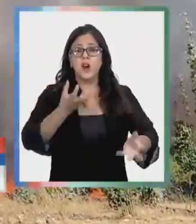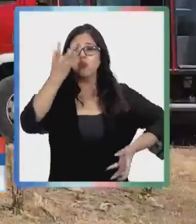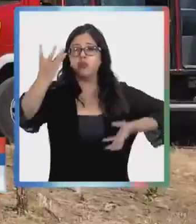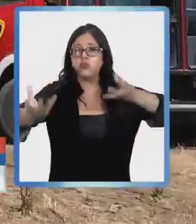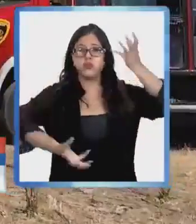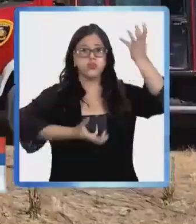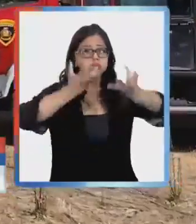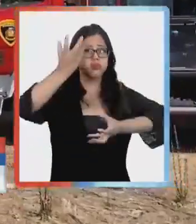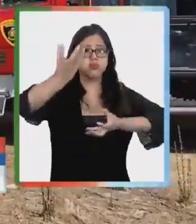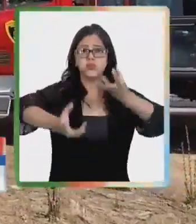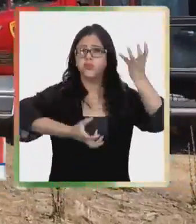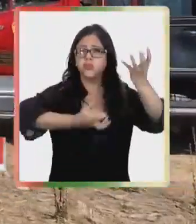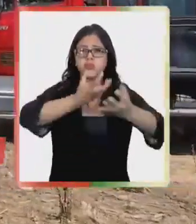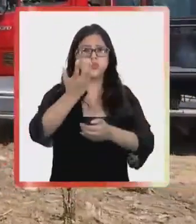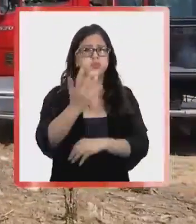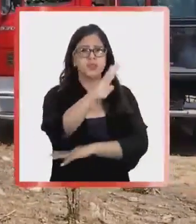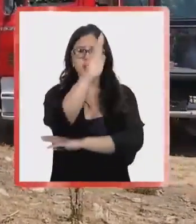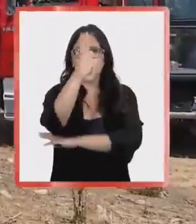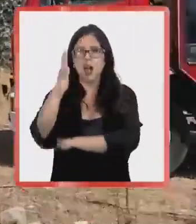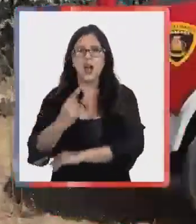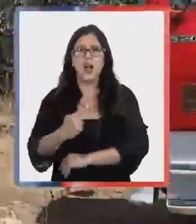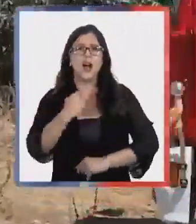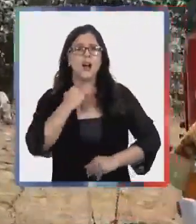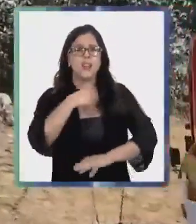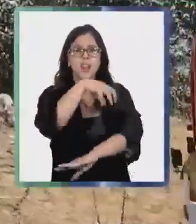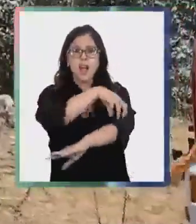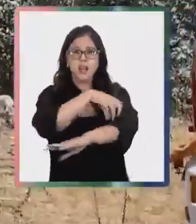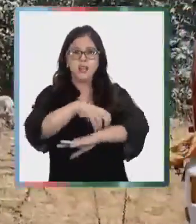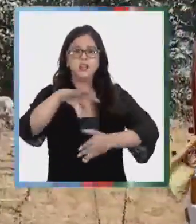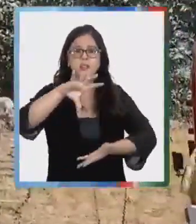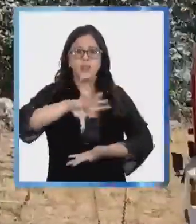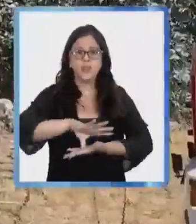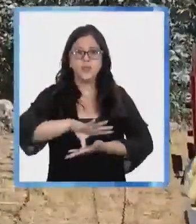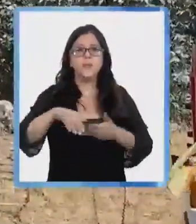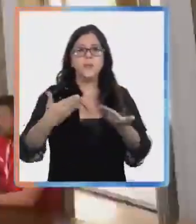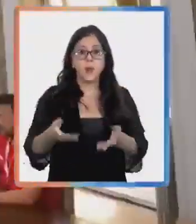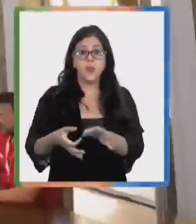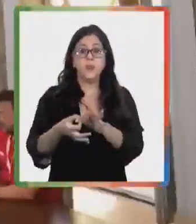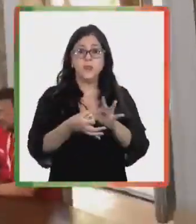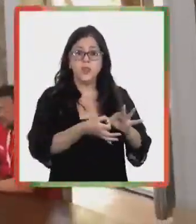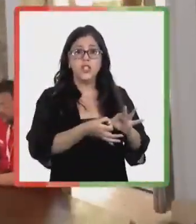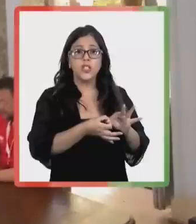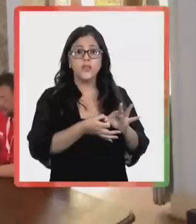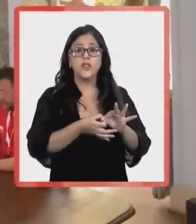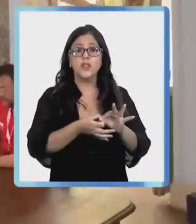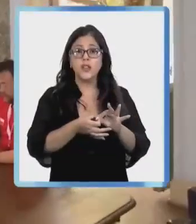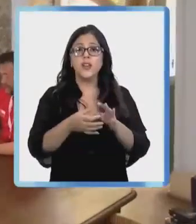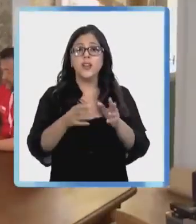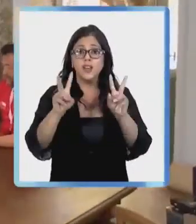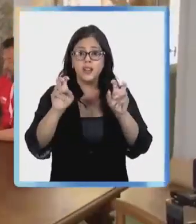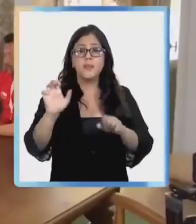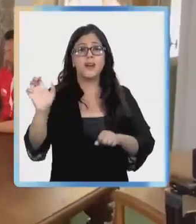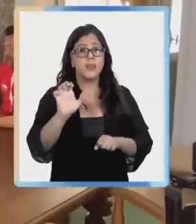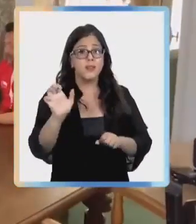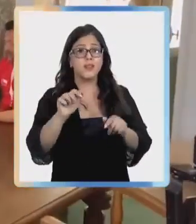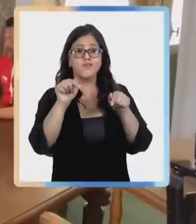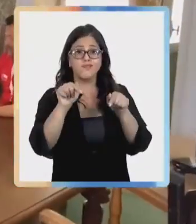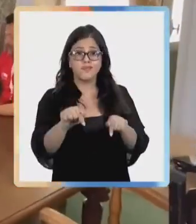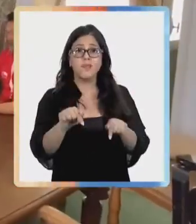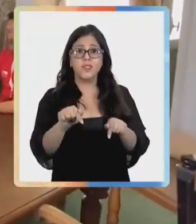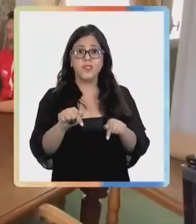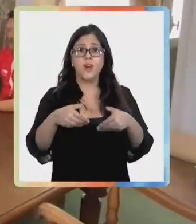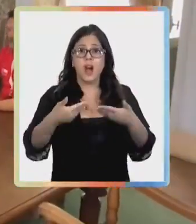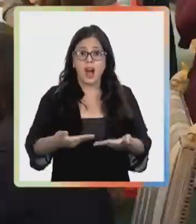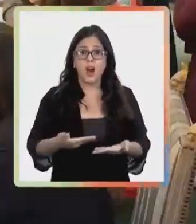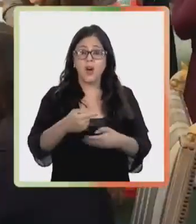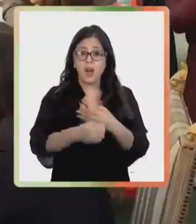mega incendios forestales que afectaron a varias regiones del país. Por eso, y ante las emergencias de este tipo en